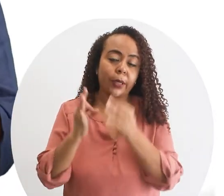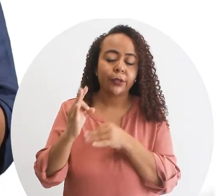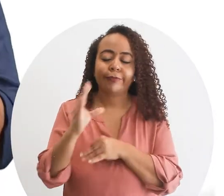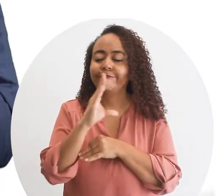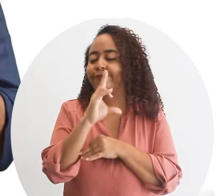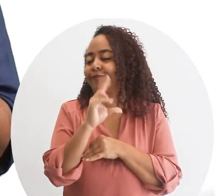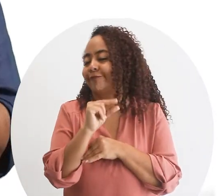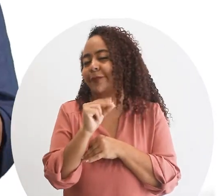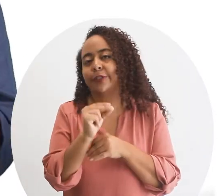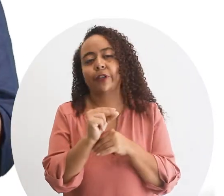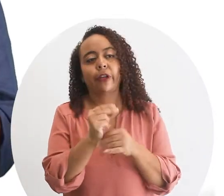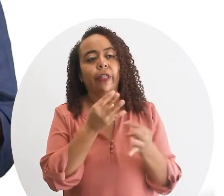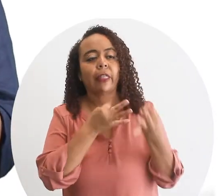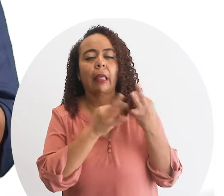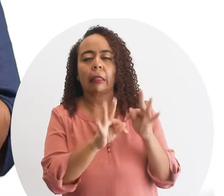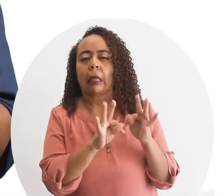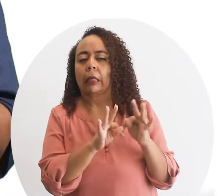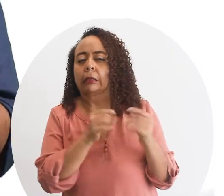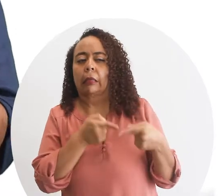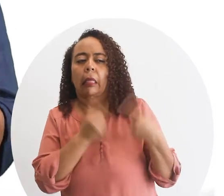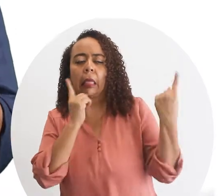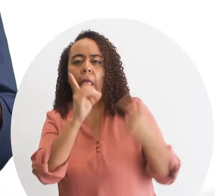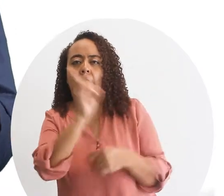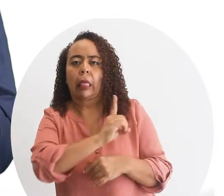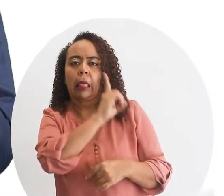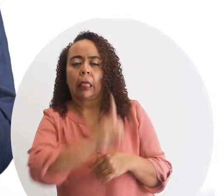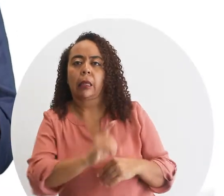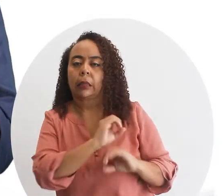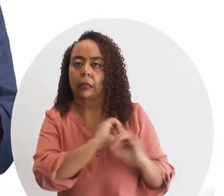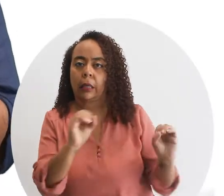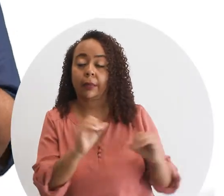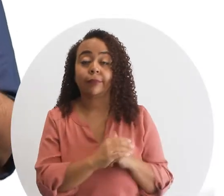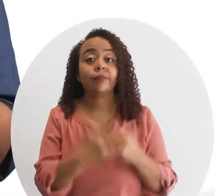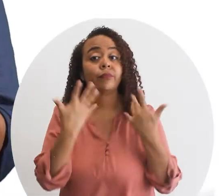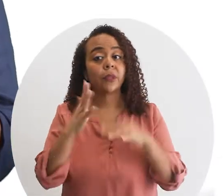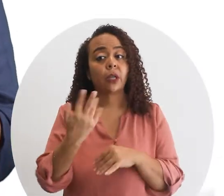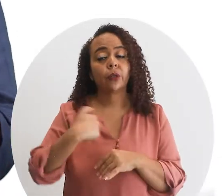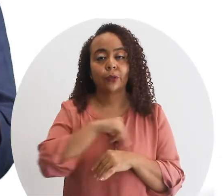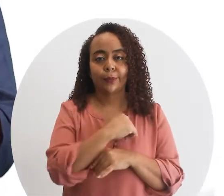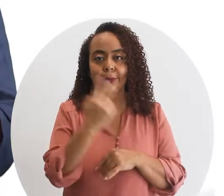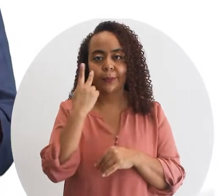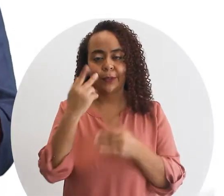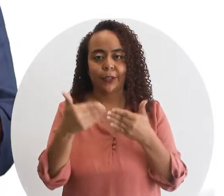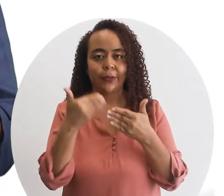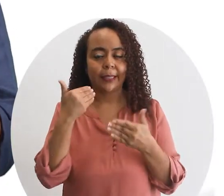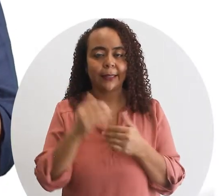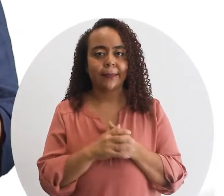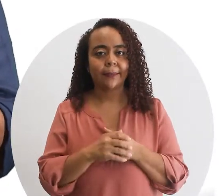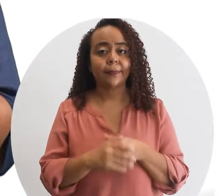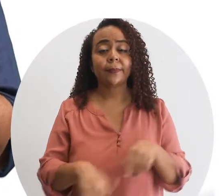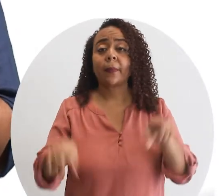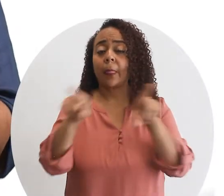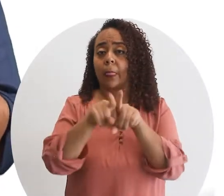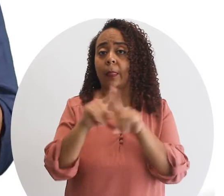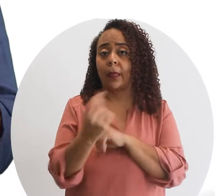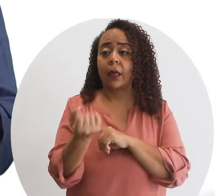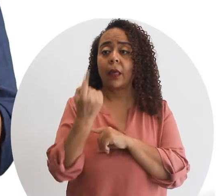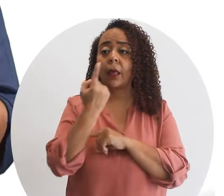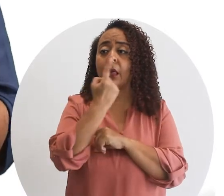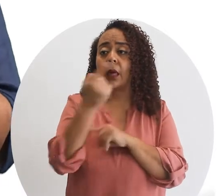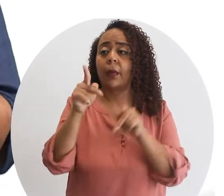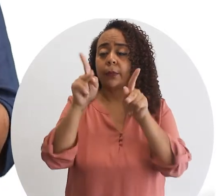sus juicios y que no la lleven a tratar de manera discriminatoria a nadie como ya lo hemos visto en vídeos anteriores también